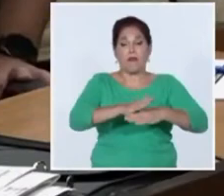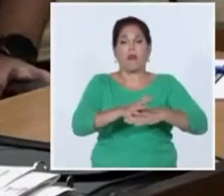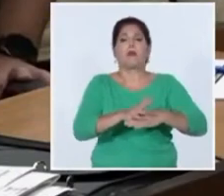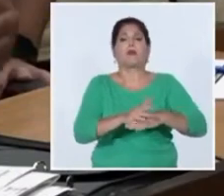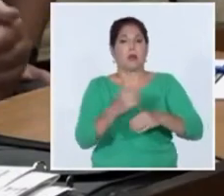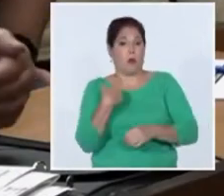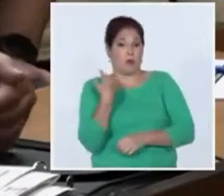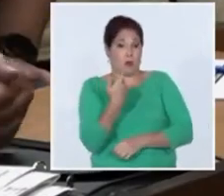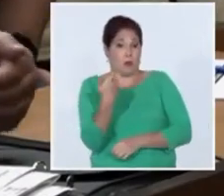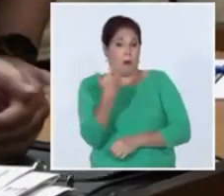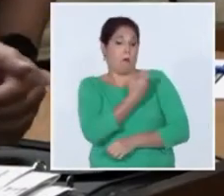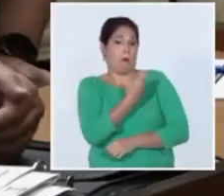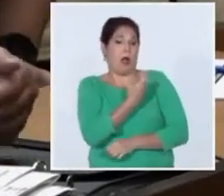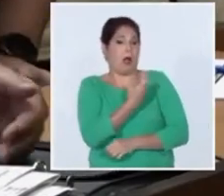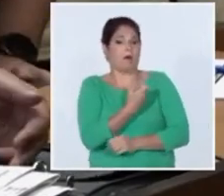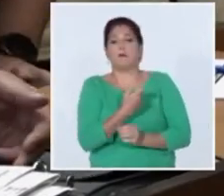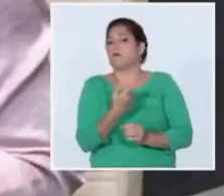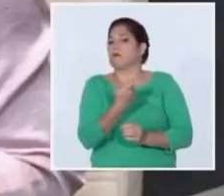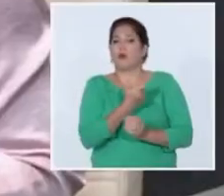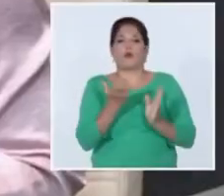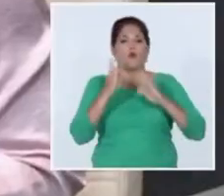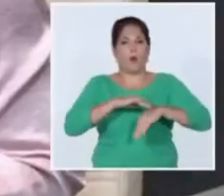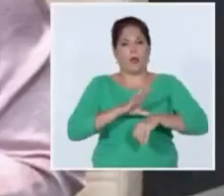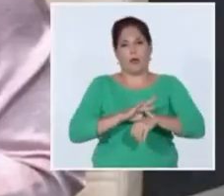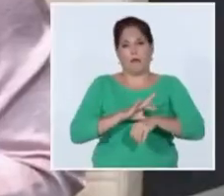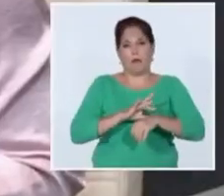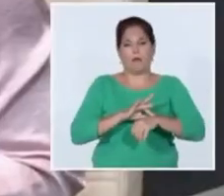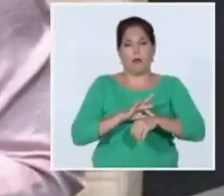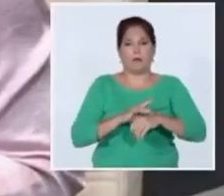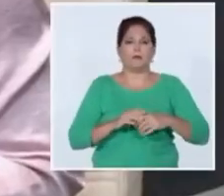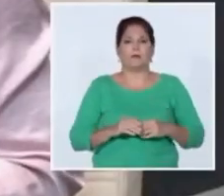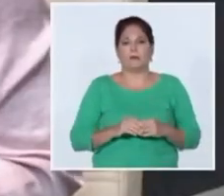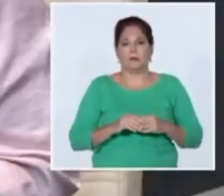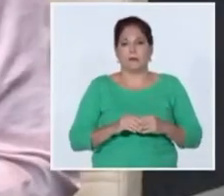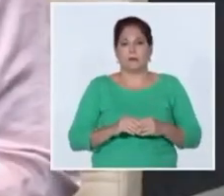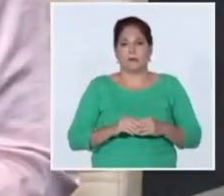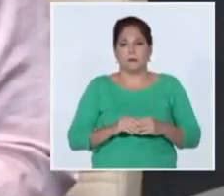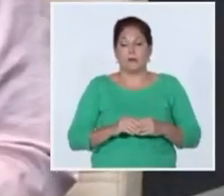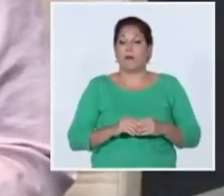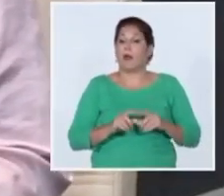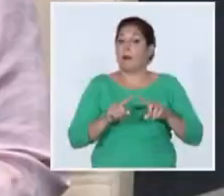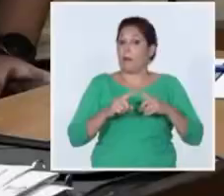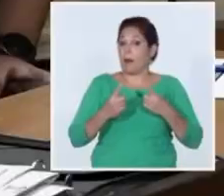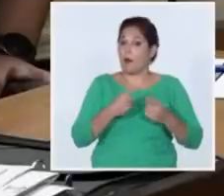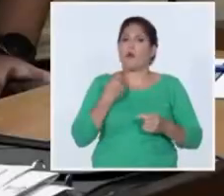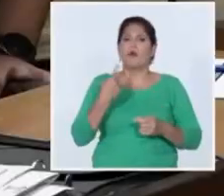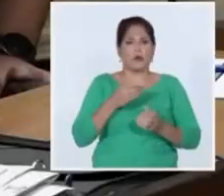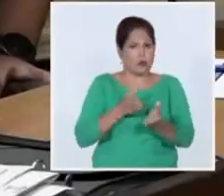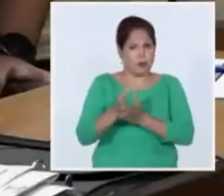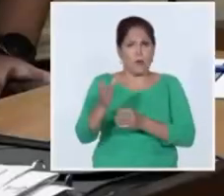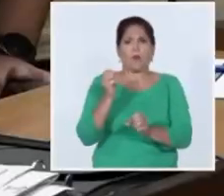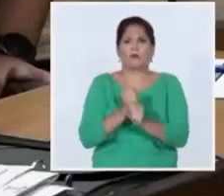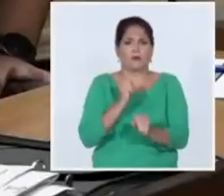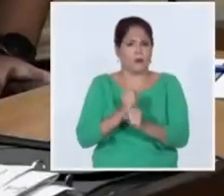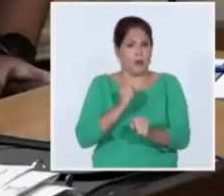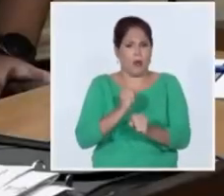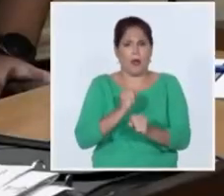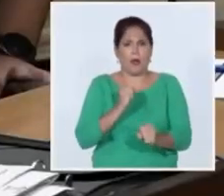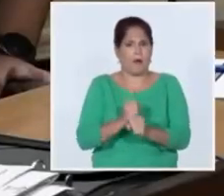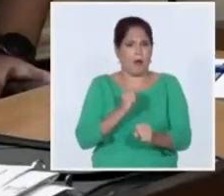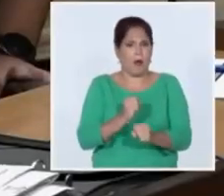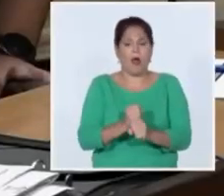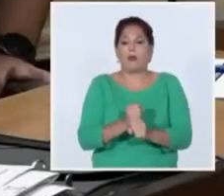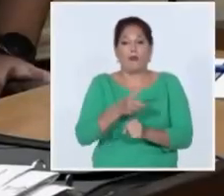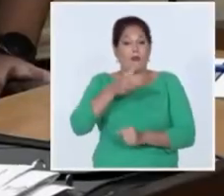haciendo porque se han aparecido virus para demostrar que tienen la capacidad de neutralizar los nuevos virus de todas formas estamos trabajando en una